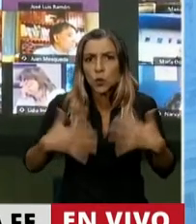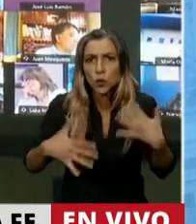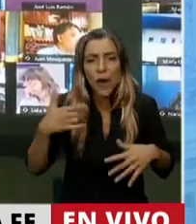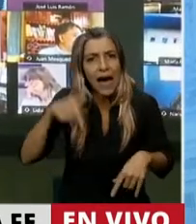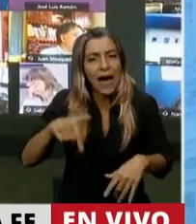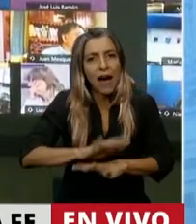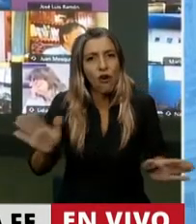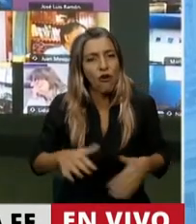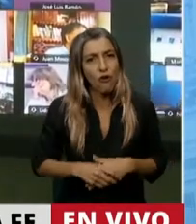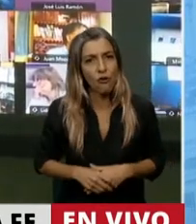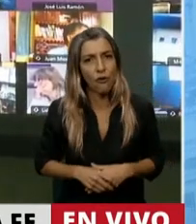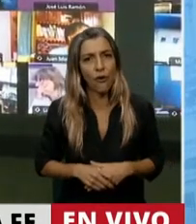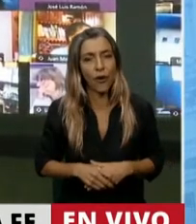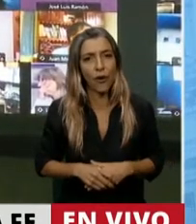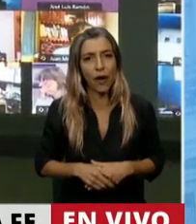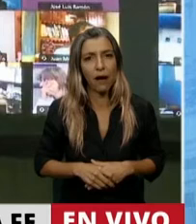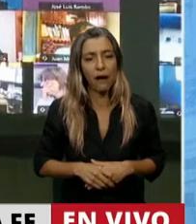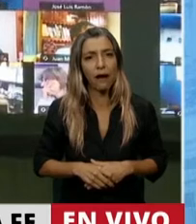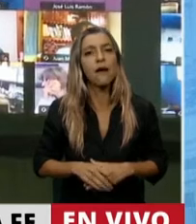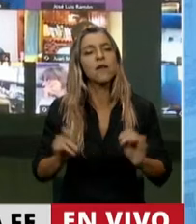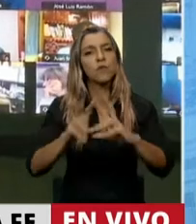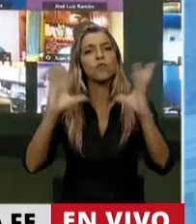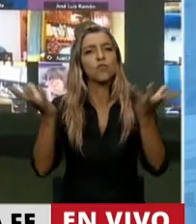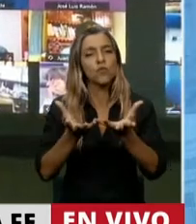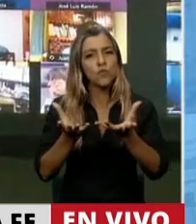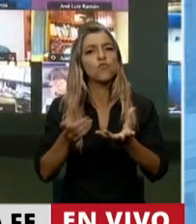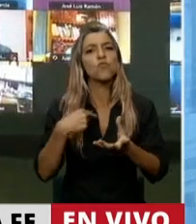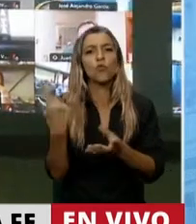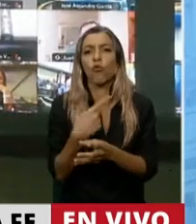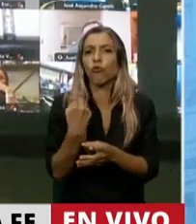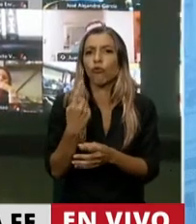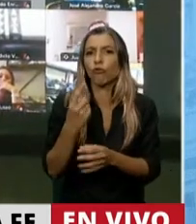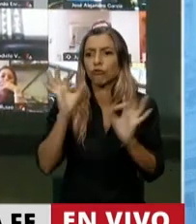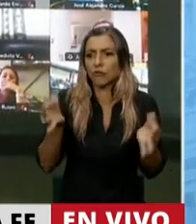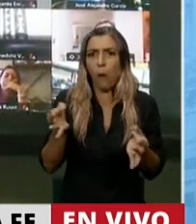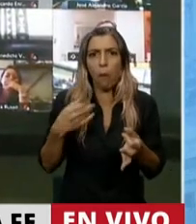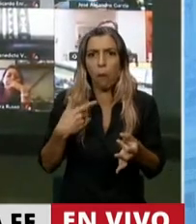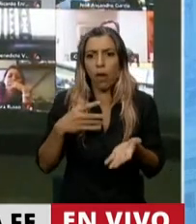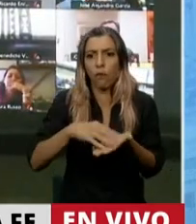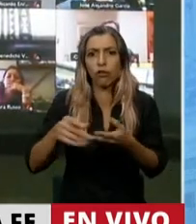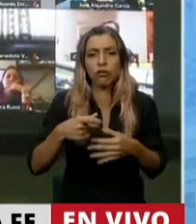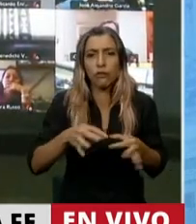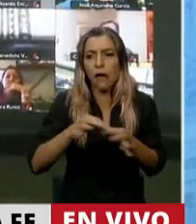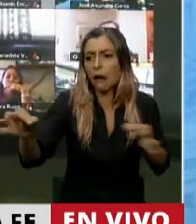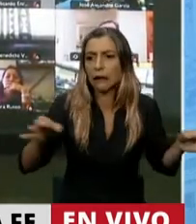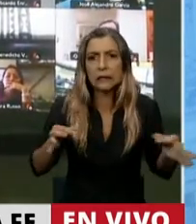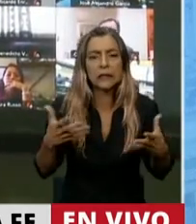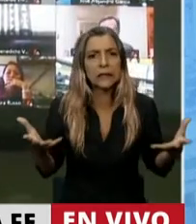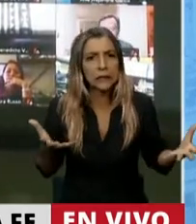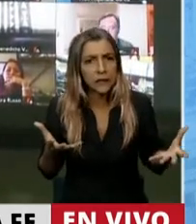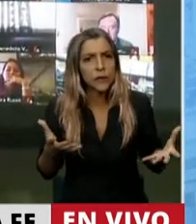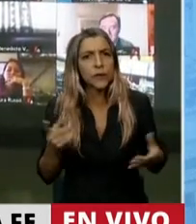agrícola en el mundo, en términos de superficie, cada vez